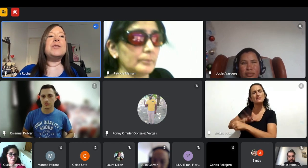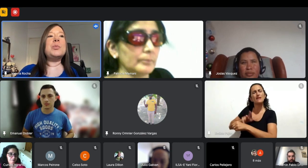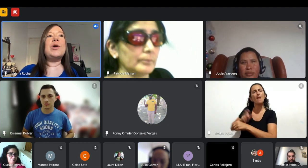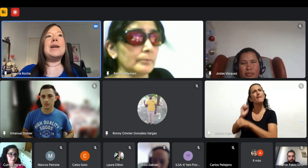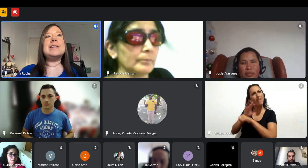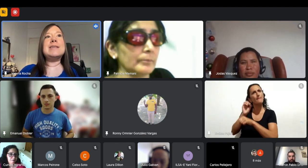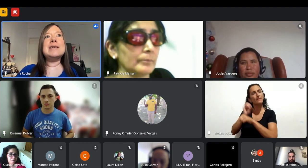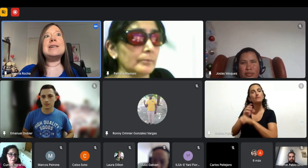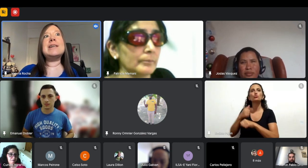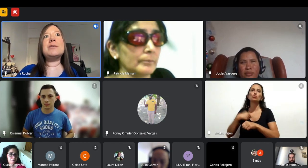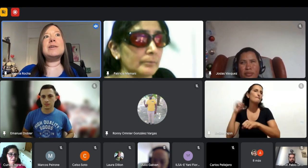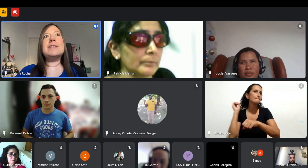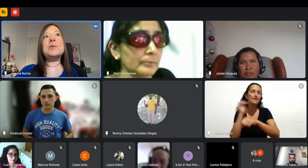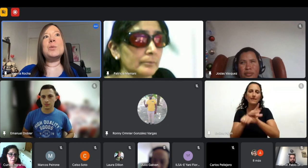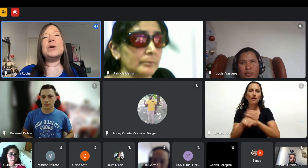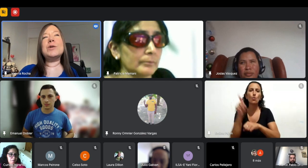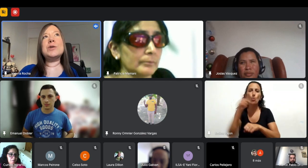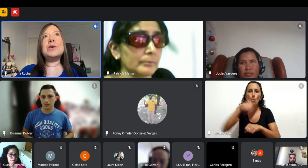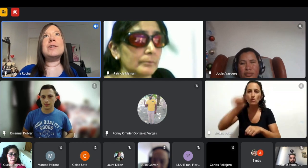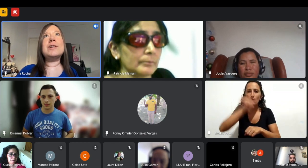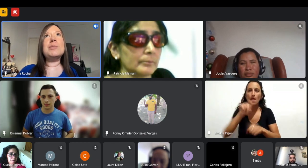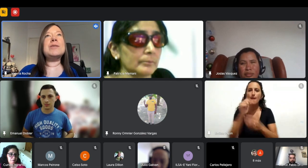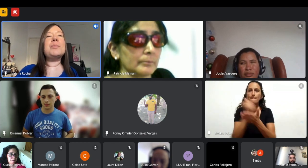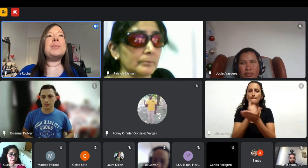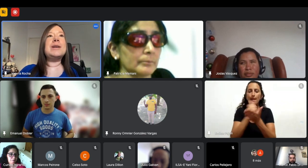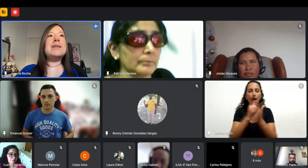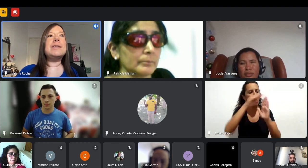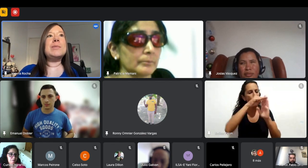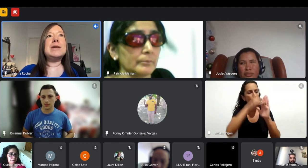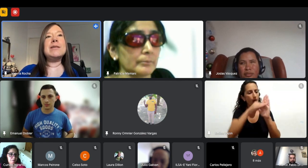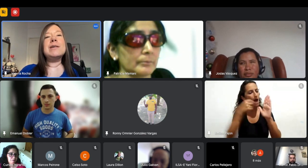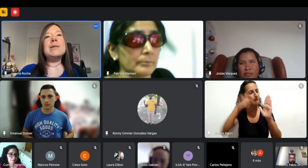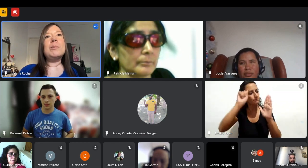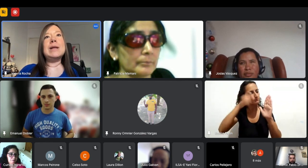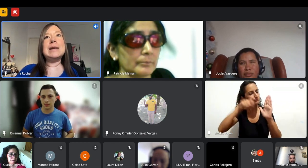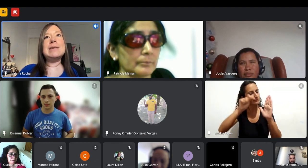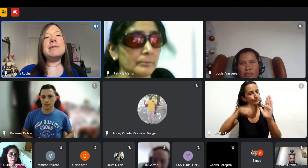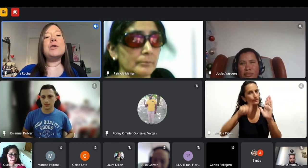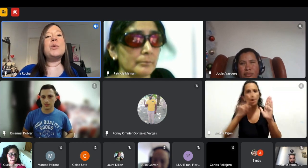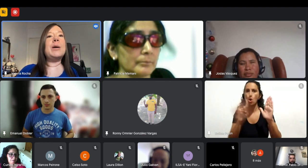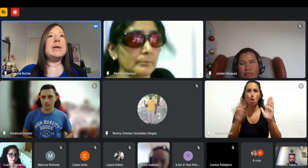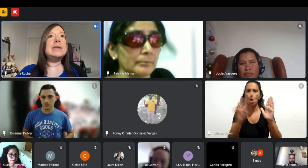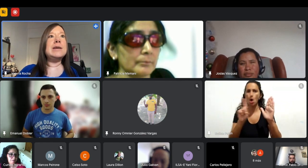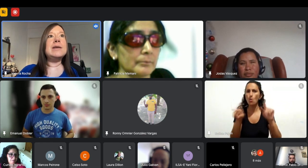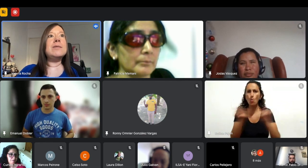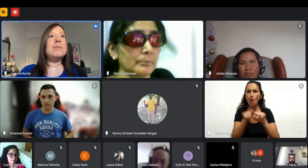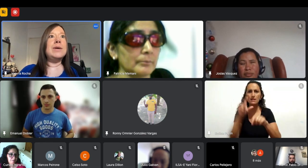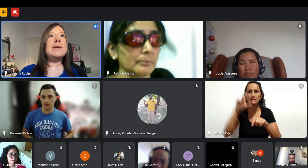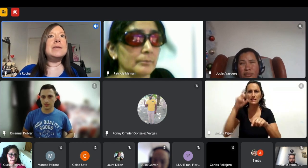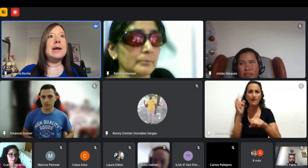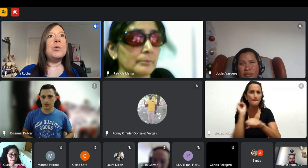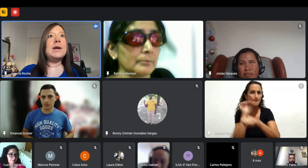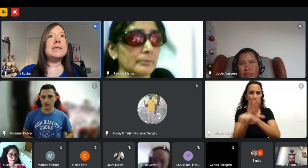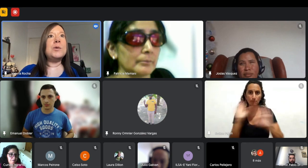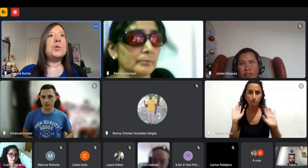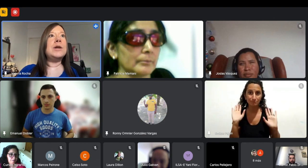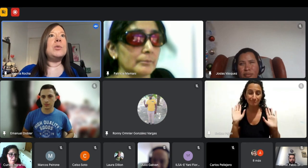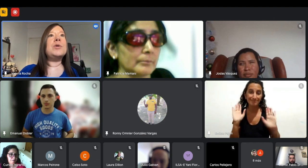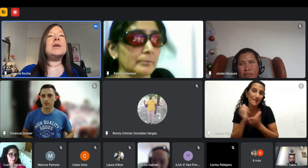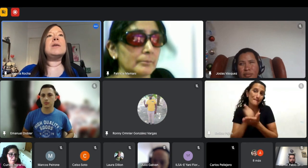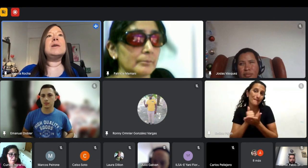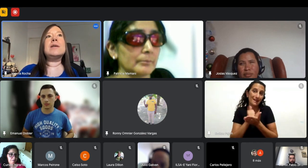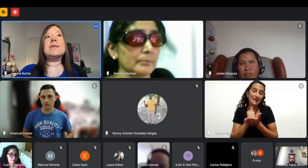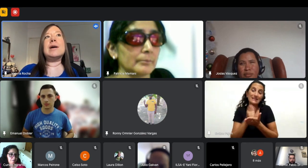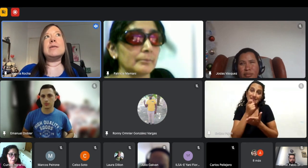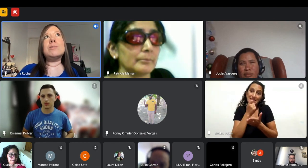no se pongan a tachar a ver si cumplo con todos los requerimientos para recién mandar manden el CV obviamente que vean si la búsqueda se